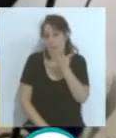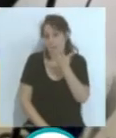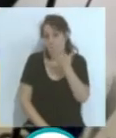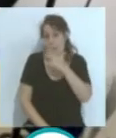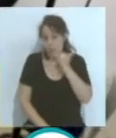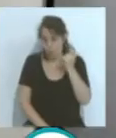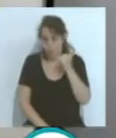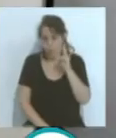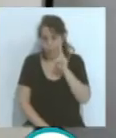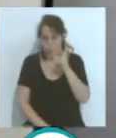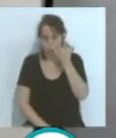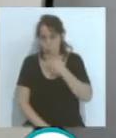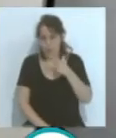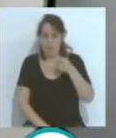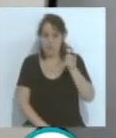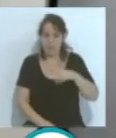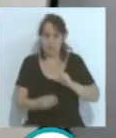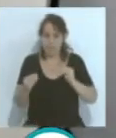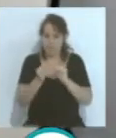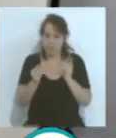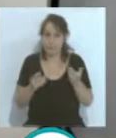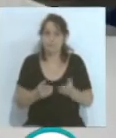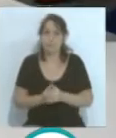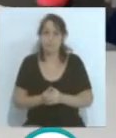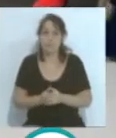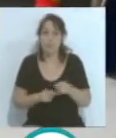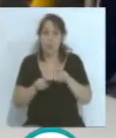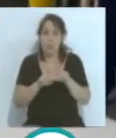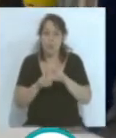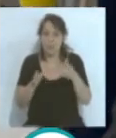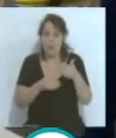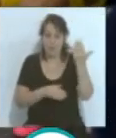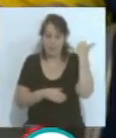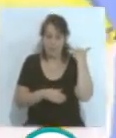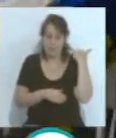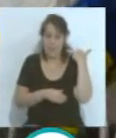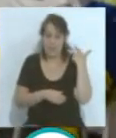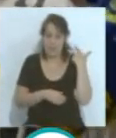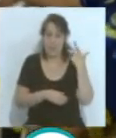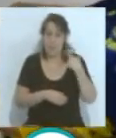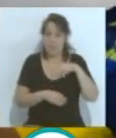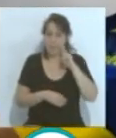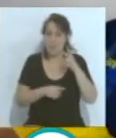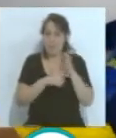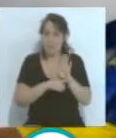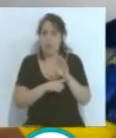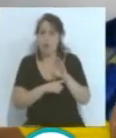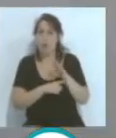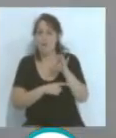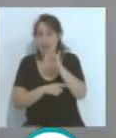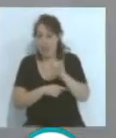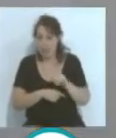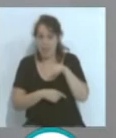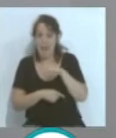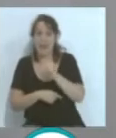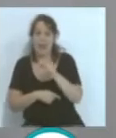y también el de coincidencia. Como era habitual, igual que la temporada pasada, Beatriz, que tuvimos en la presentación, Ale Fernández e Isa